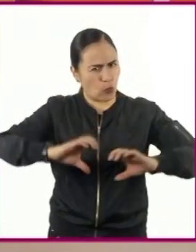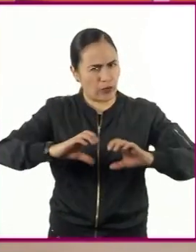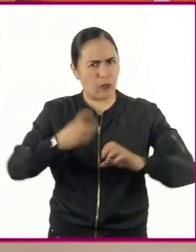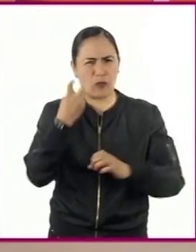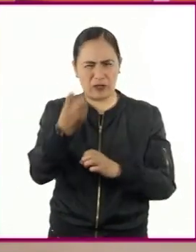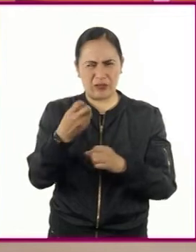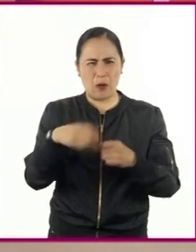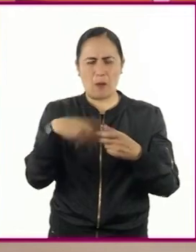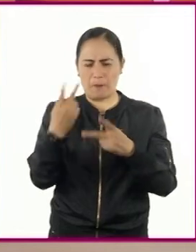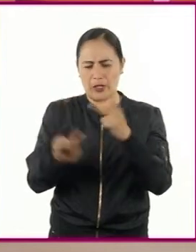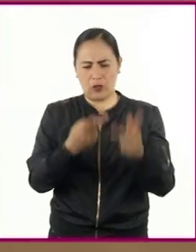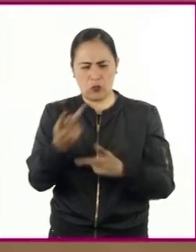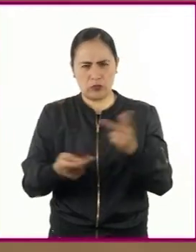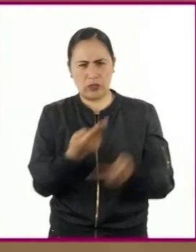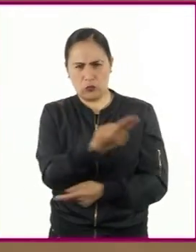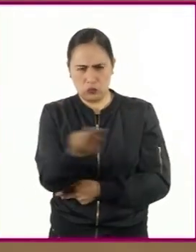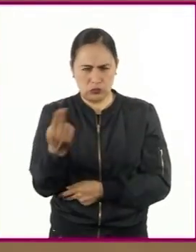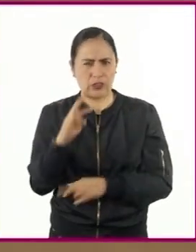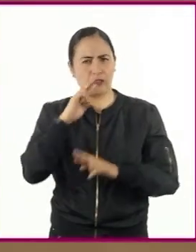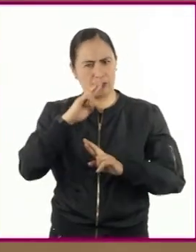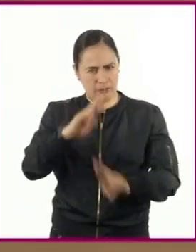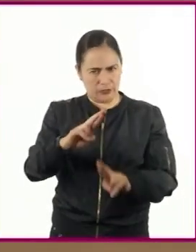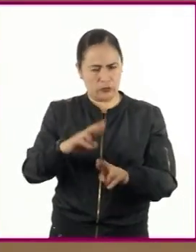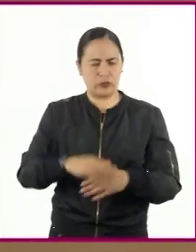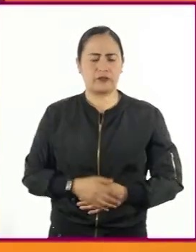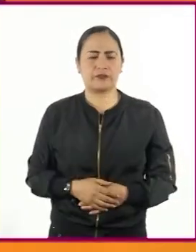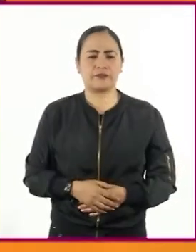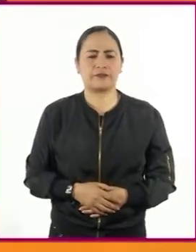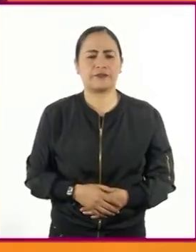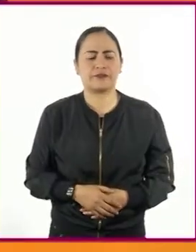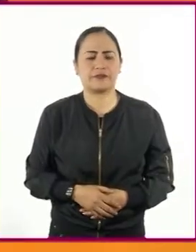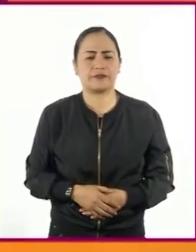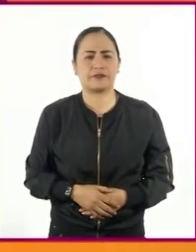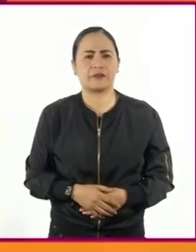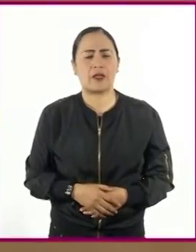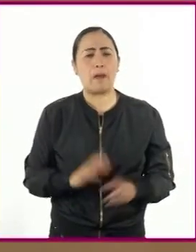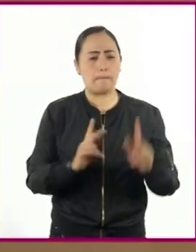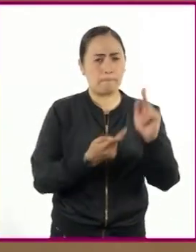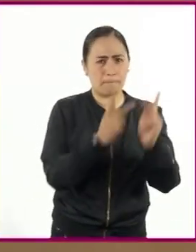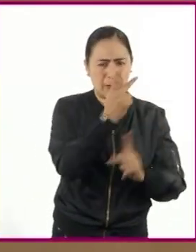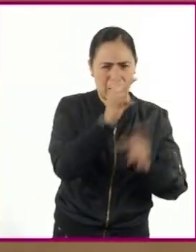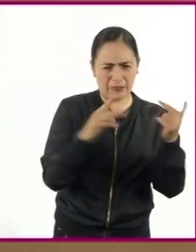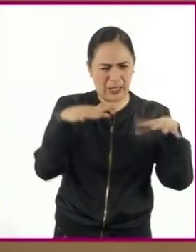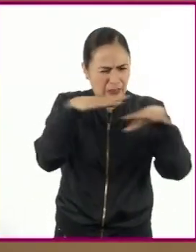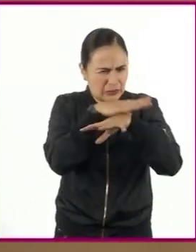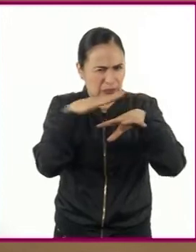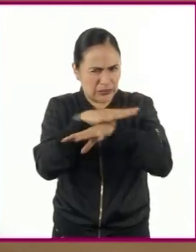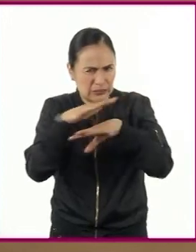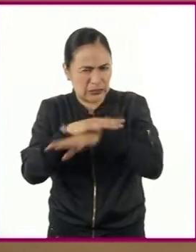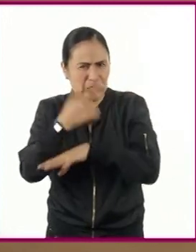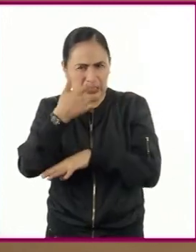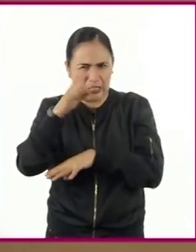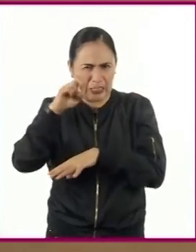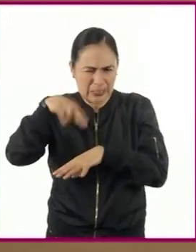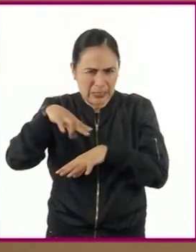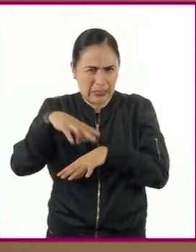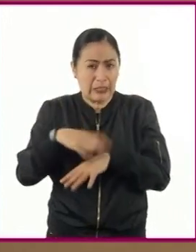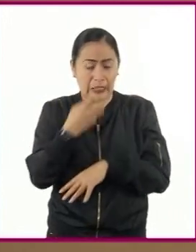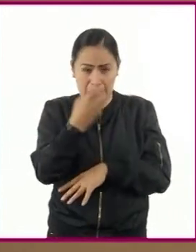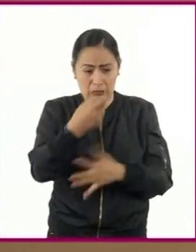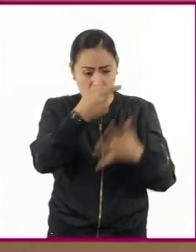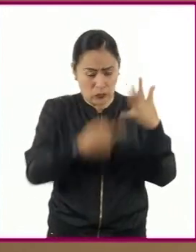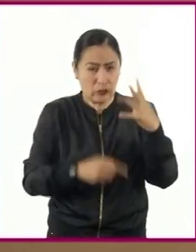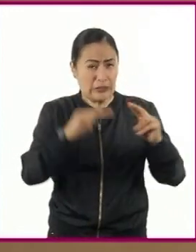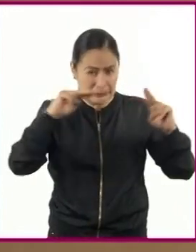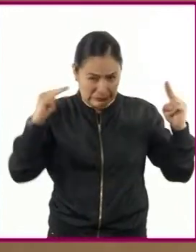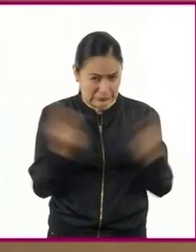contestar las siguientes preguntas. ¿Los organismos genéticamente modificados que generaron cumplen con una necesidad